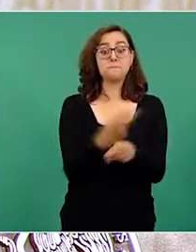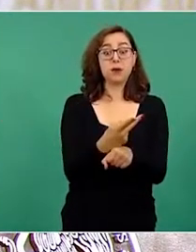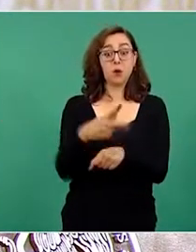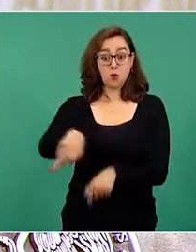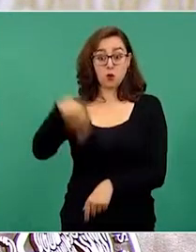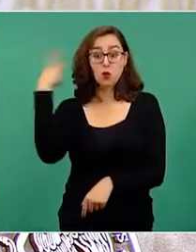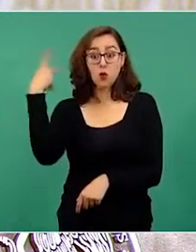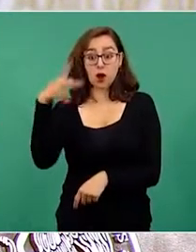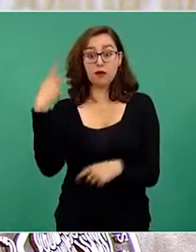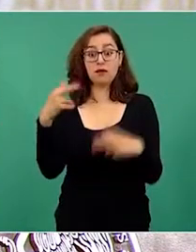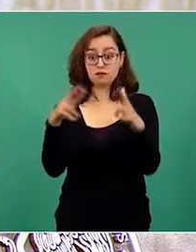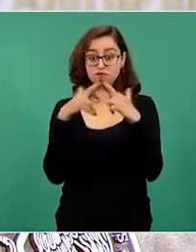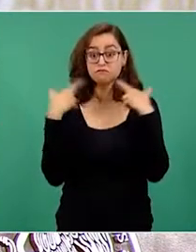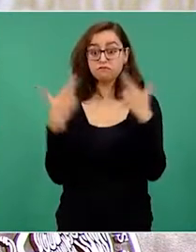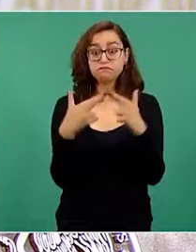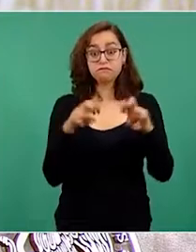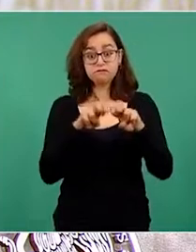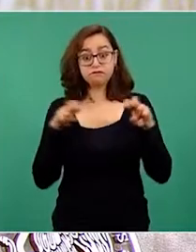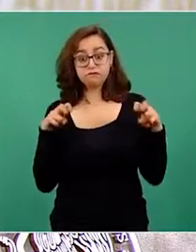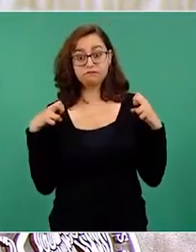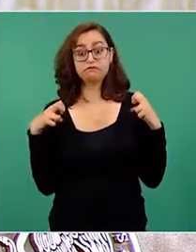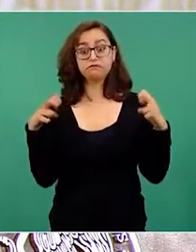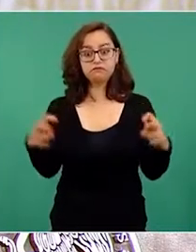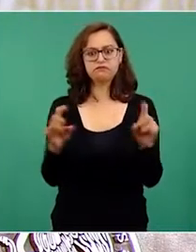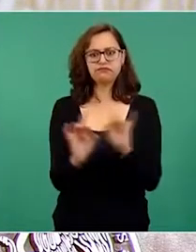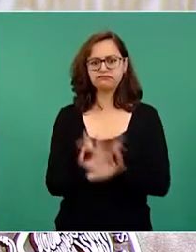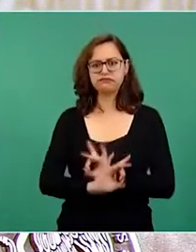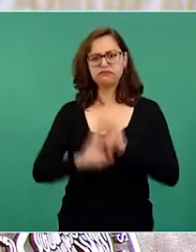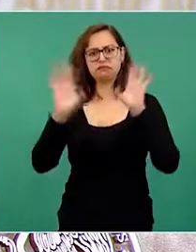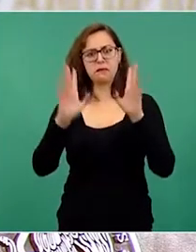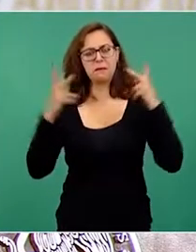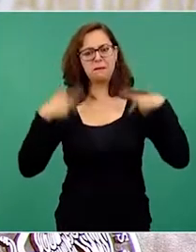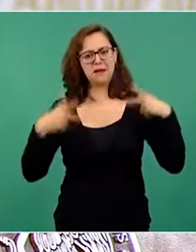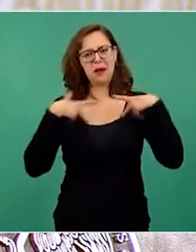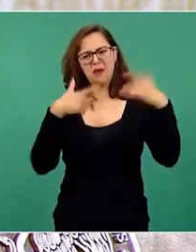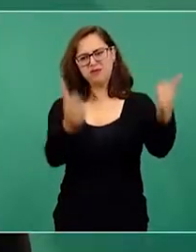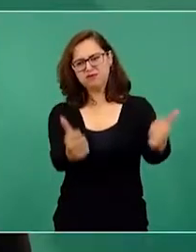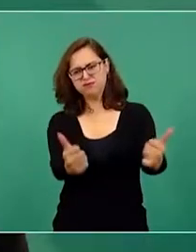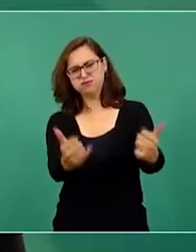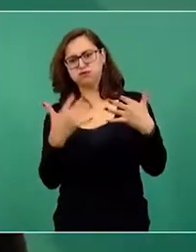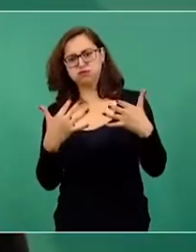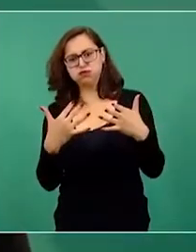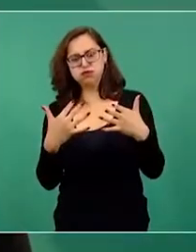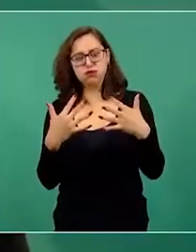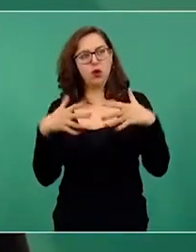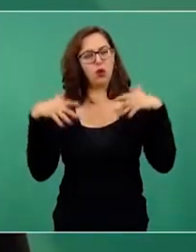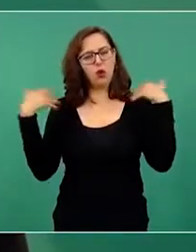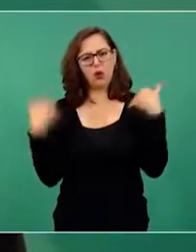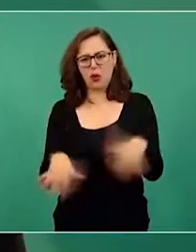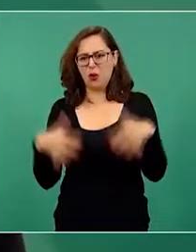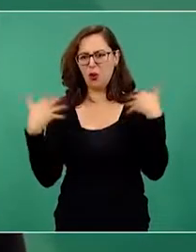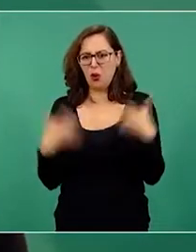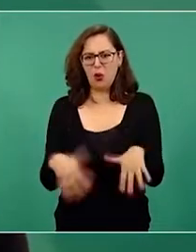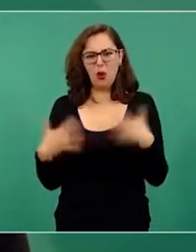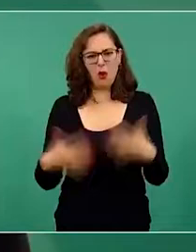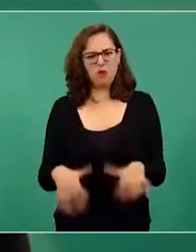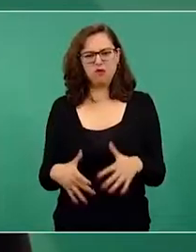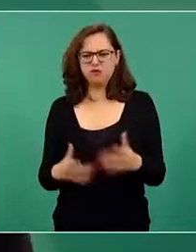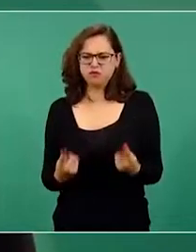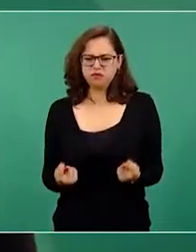irrumpió en la reunión de trabajo. Algo nunca visto en nuestro país, el presidente Andrés Manuel López Obrador